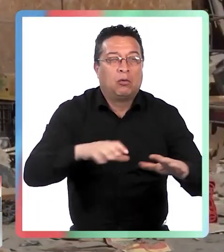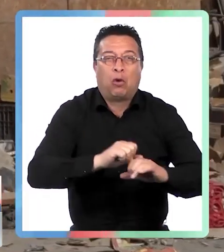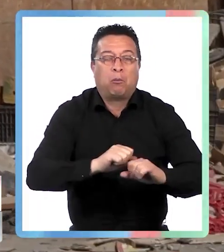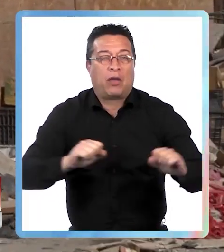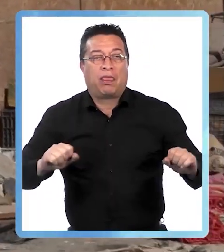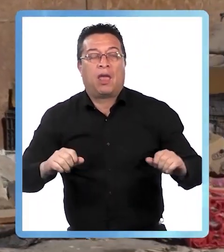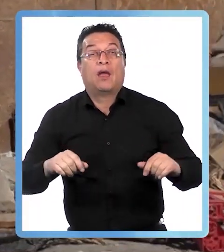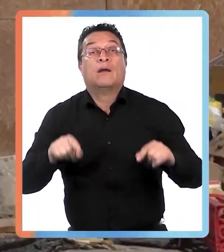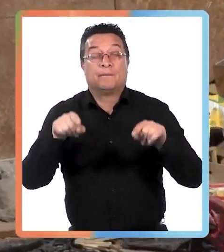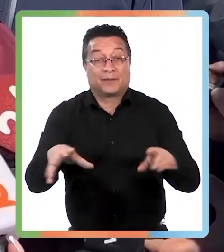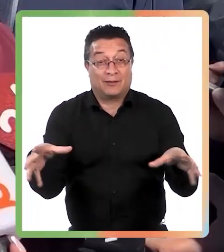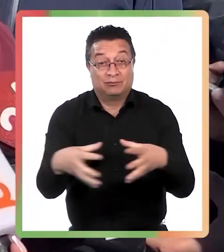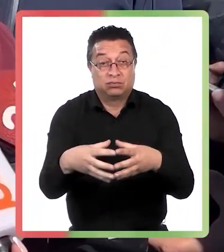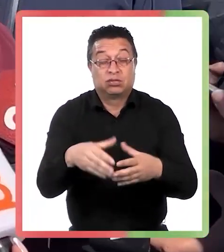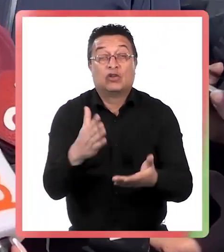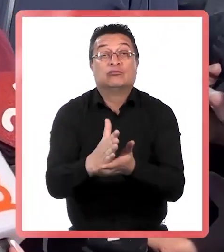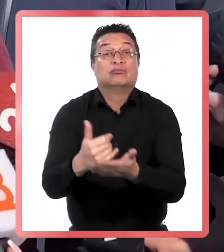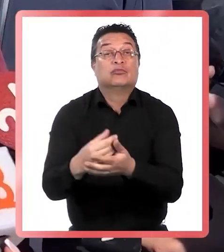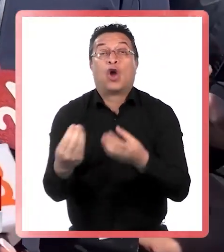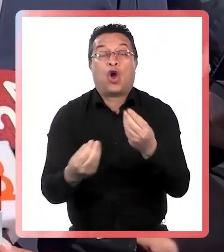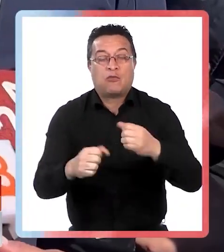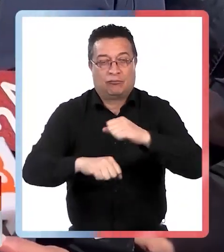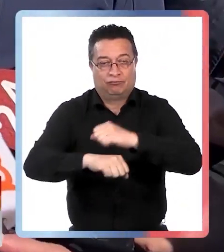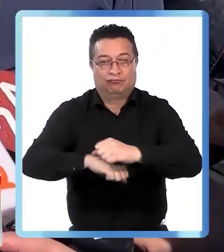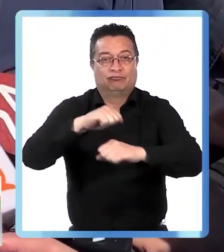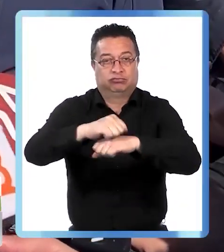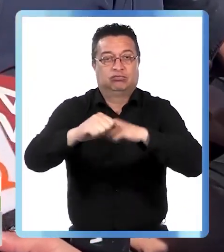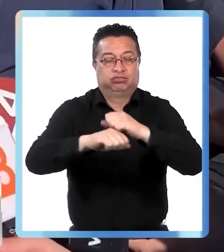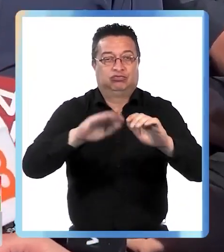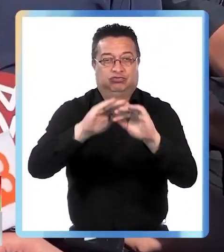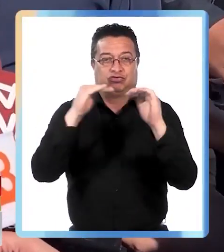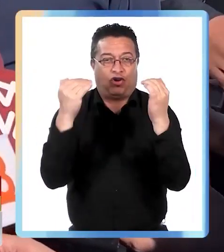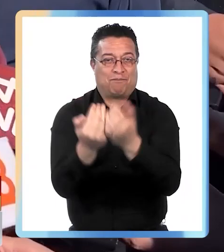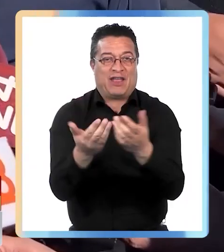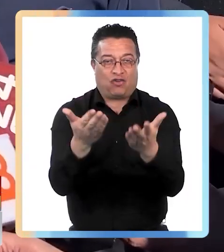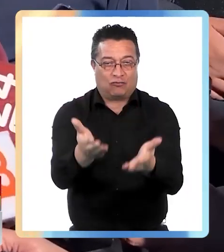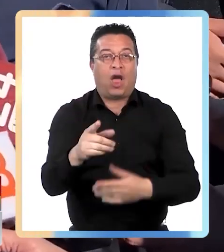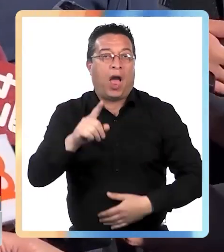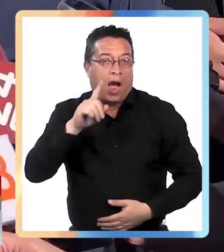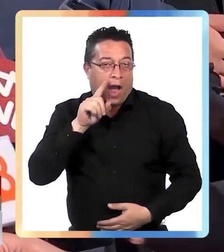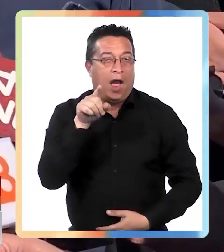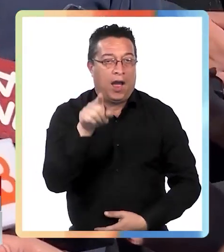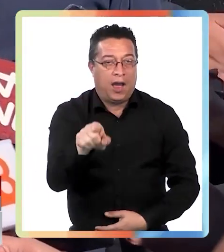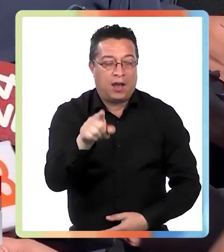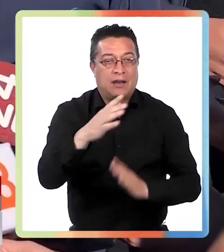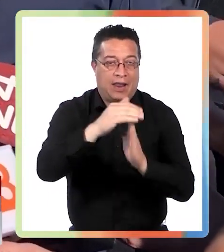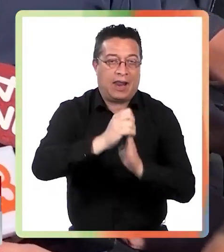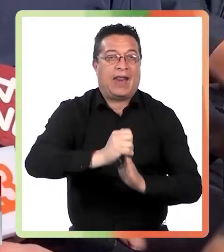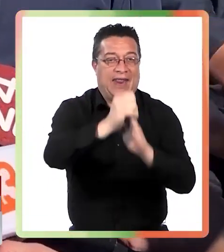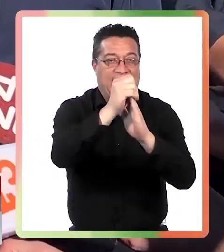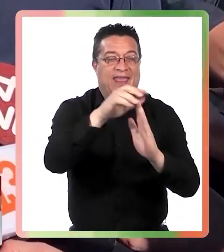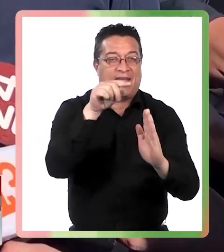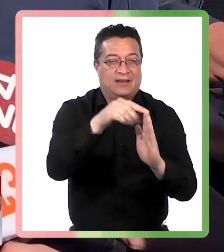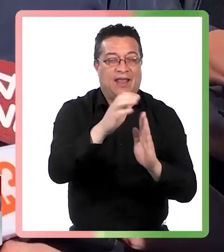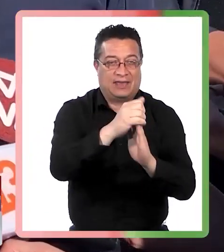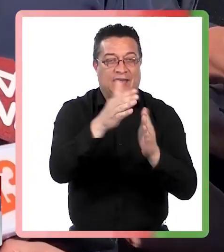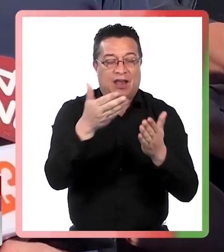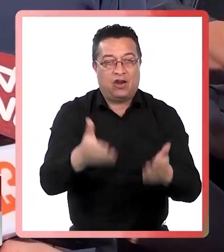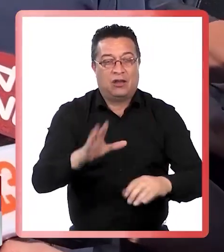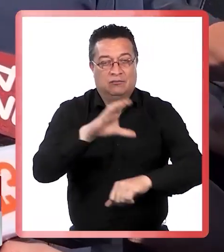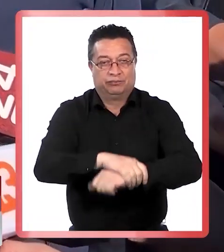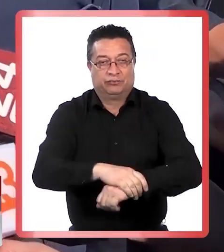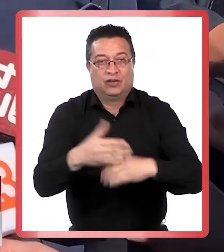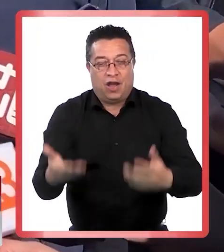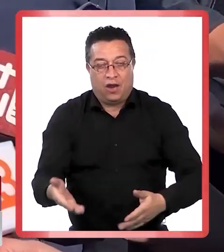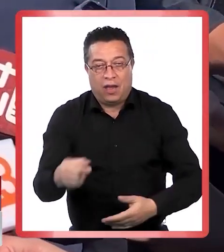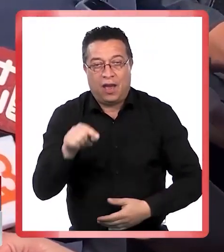Esta asociación se organizaba a través de una estructura completa donde está el líder que está detenido actualmente,